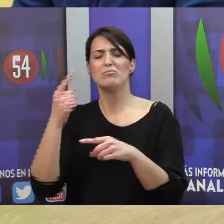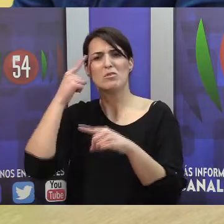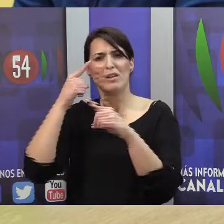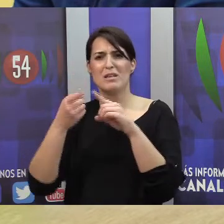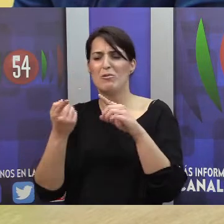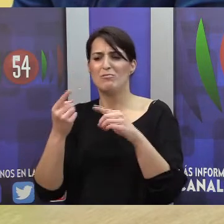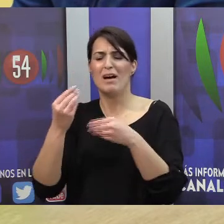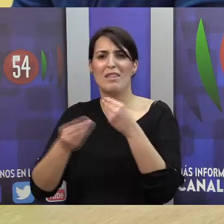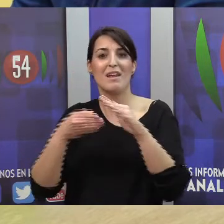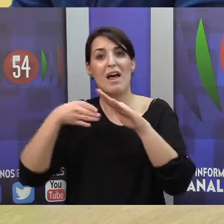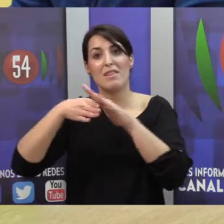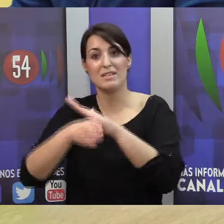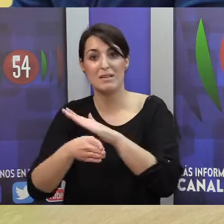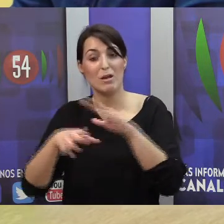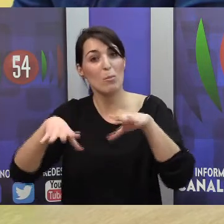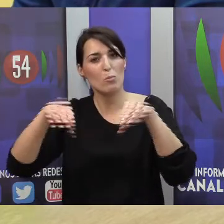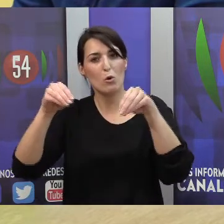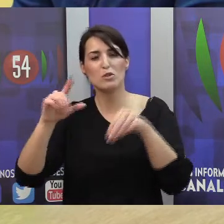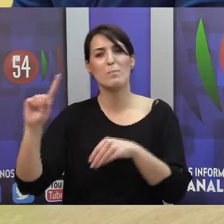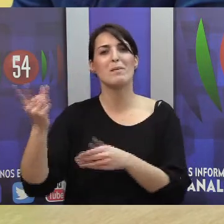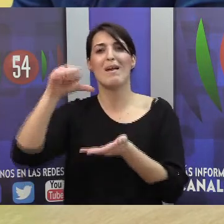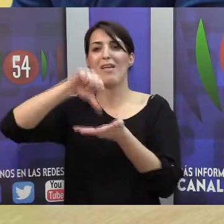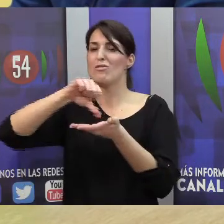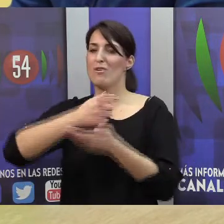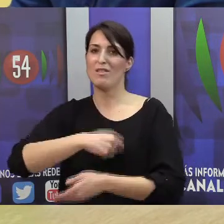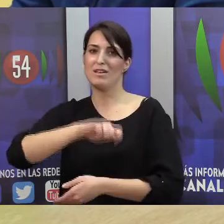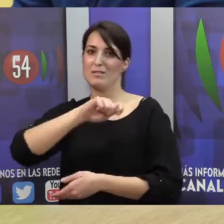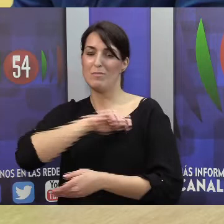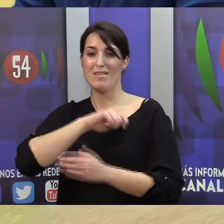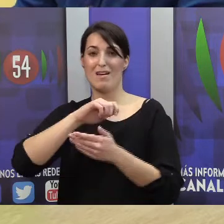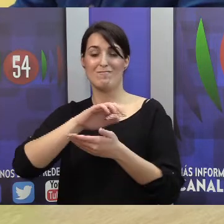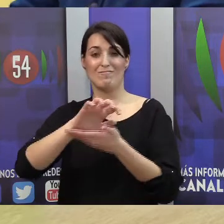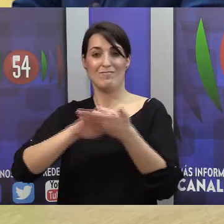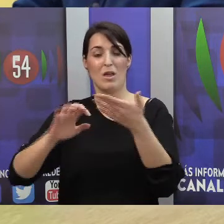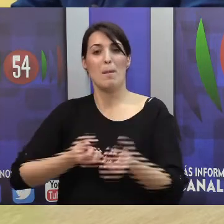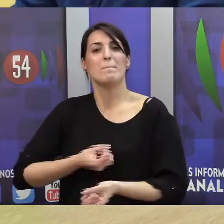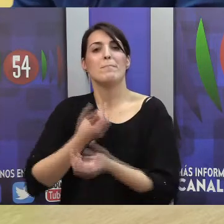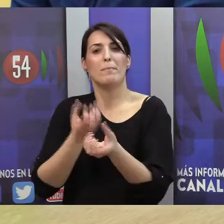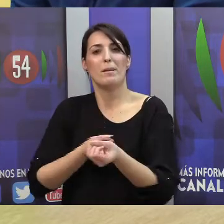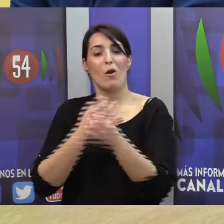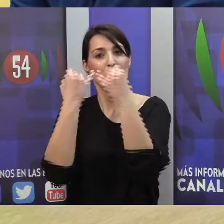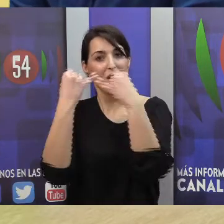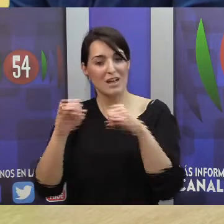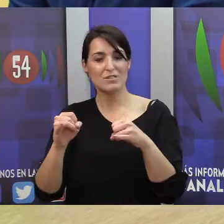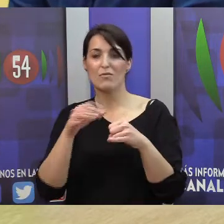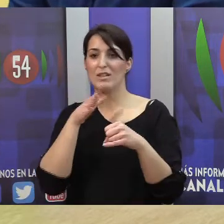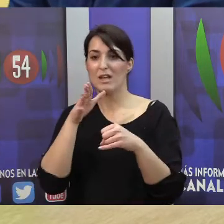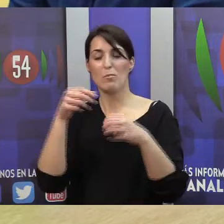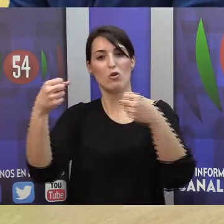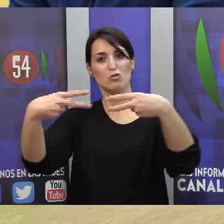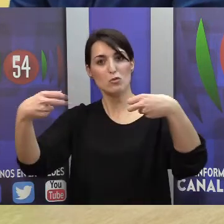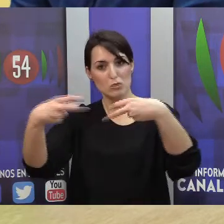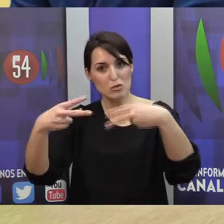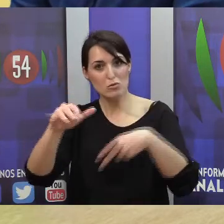que fue la primera ciudad de España que hizo accesible el pregón de las fiestas con un cartel donde viene subtitulado lo que se va